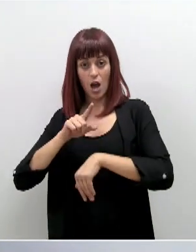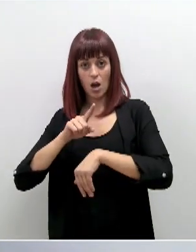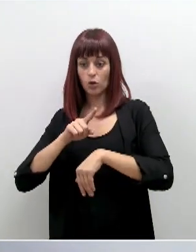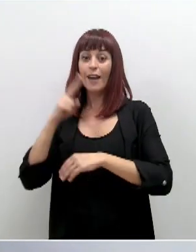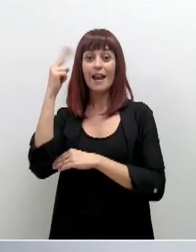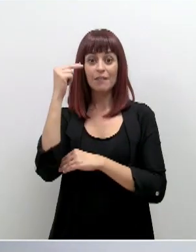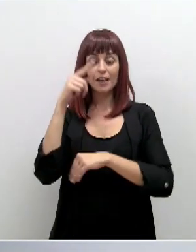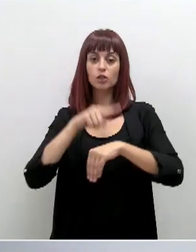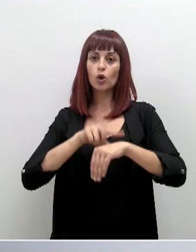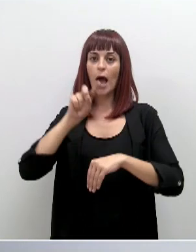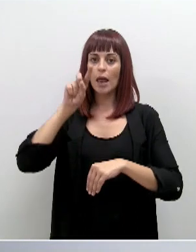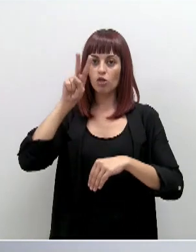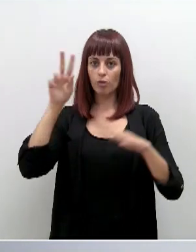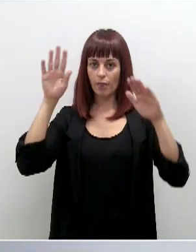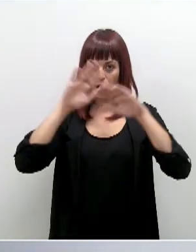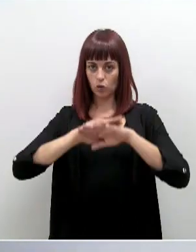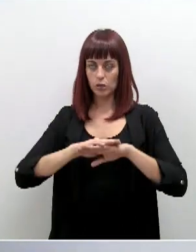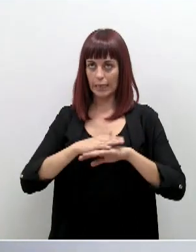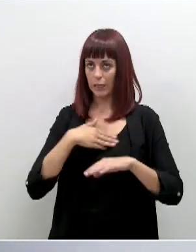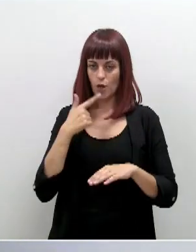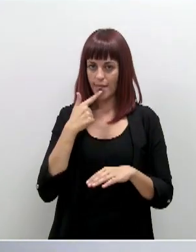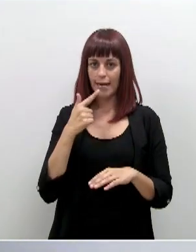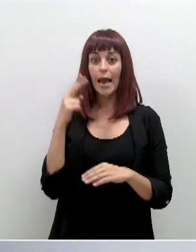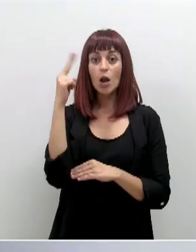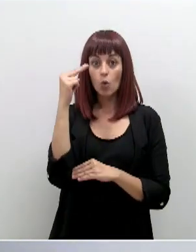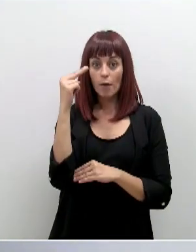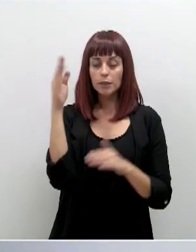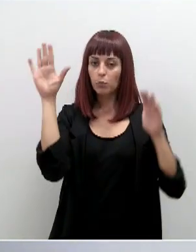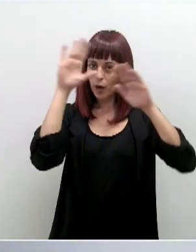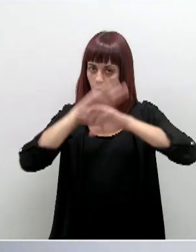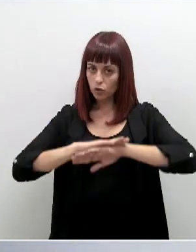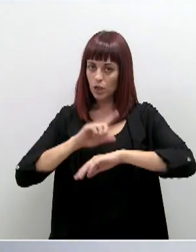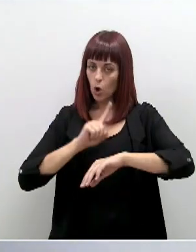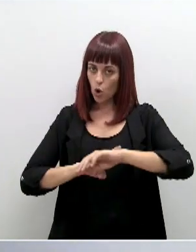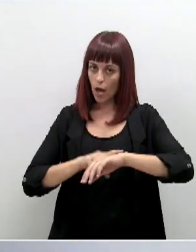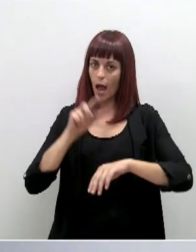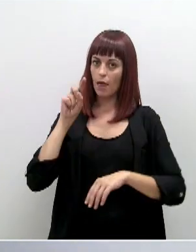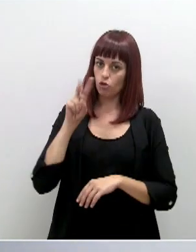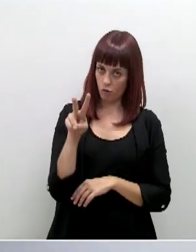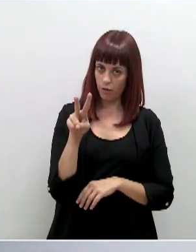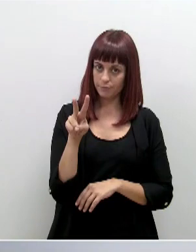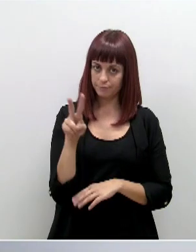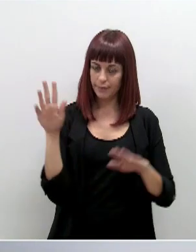viernes, decir, el jueves por la noche, a las 00 del viernes.